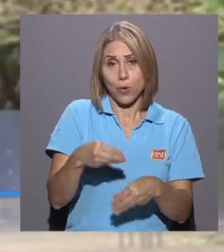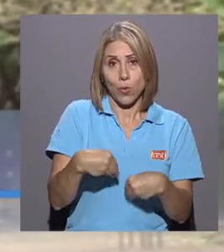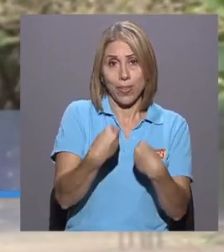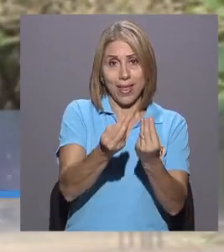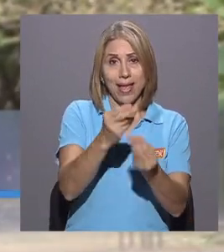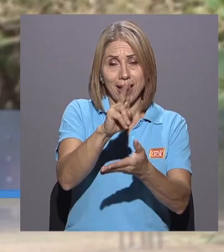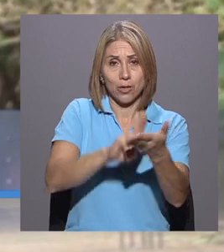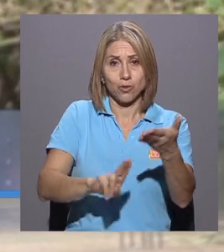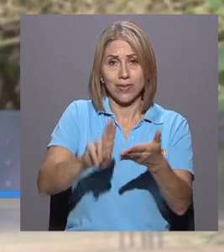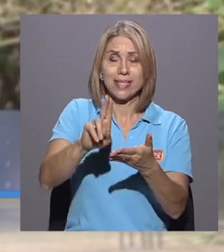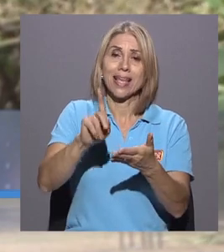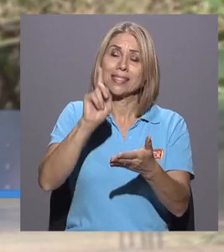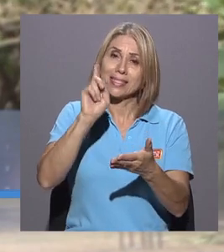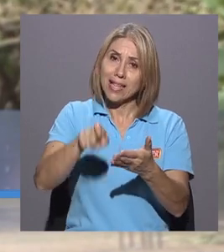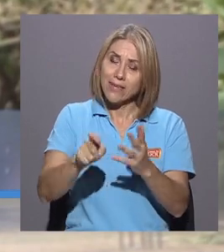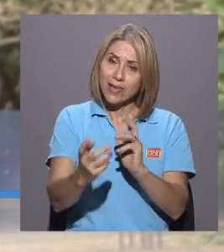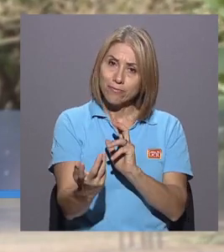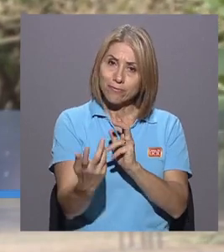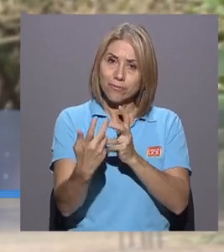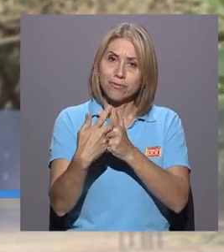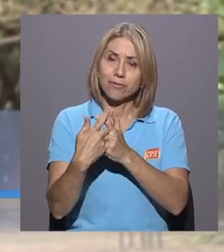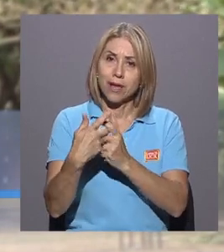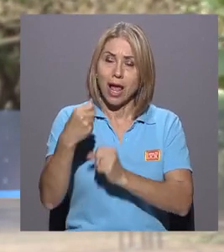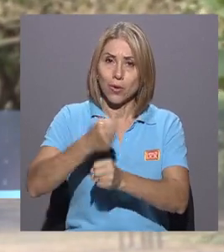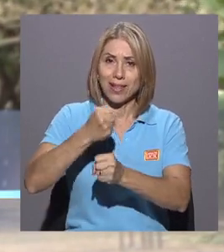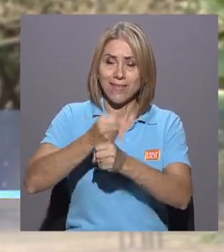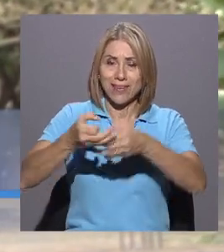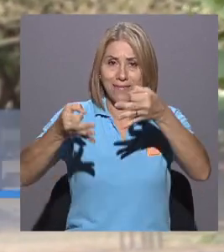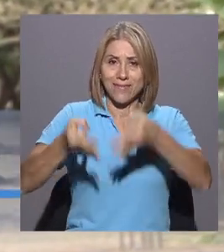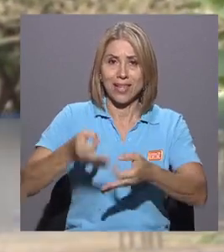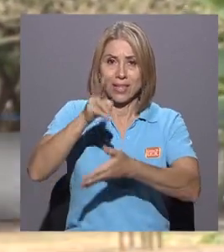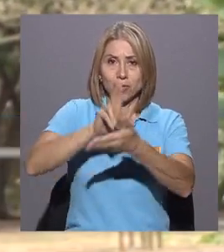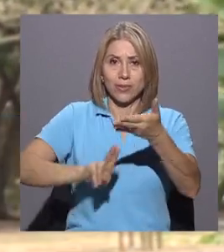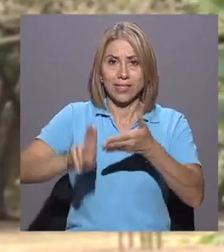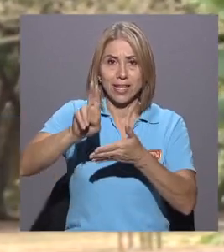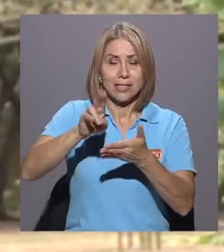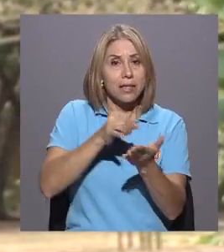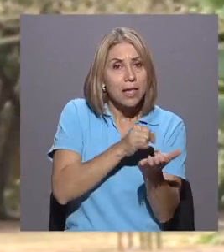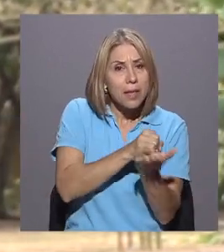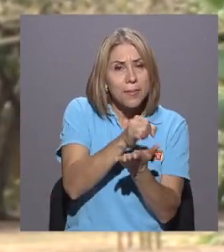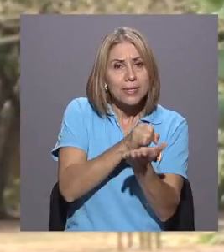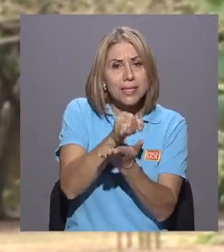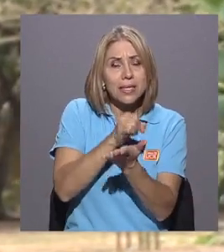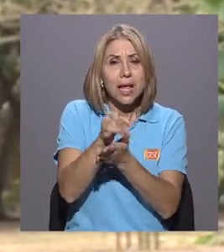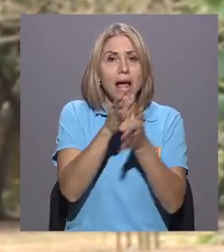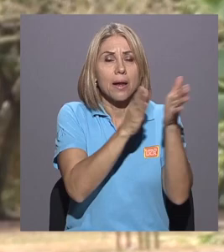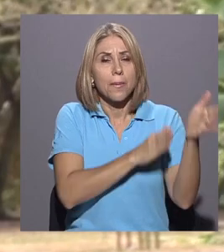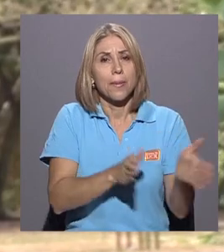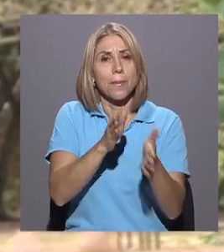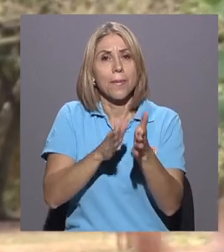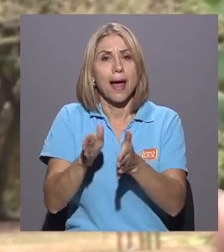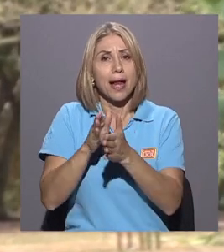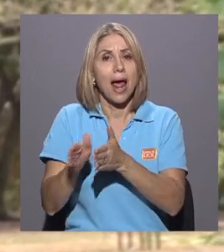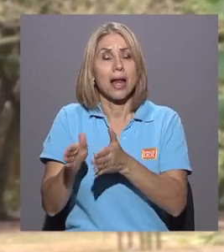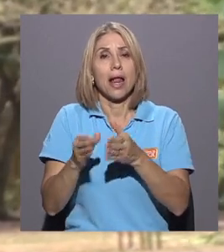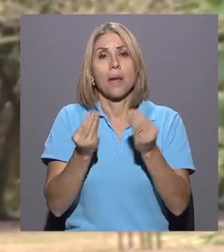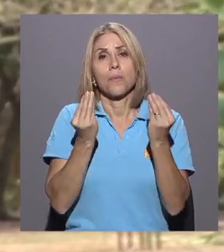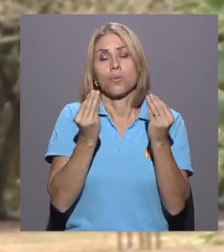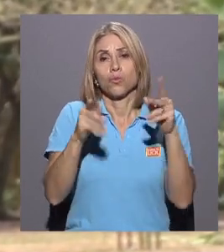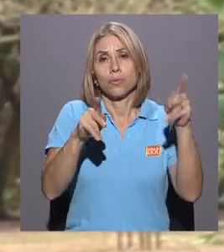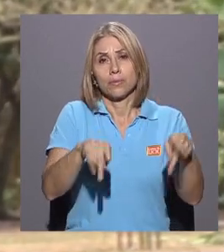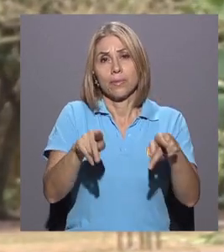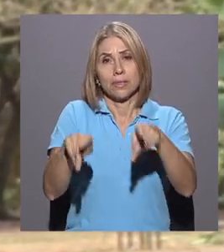casualmente a lo que las universidades hacen bien, investigar, preparar a un gran grupo de